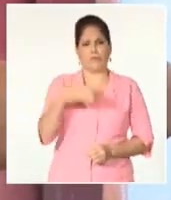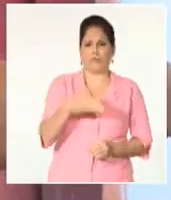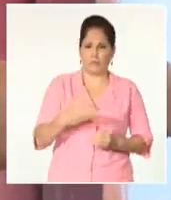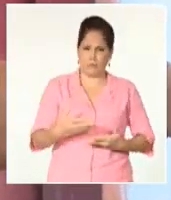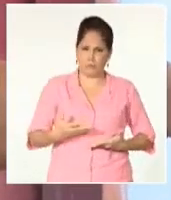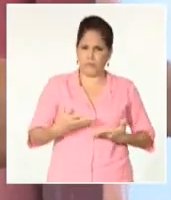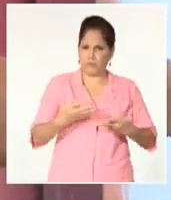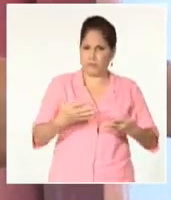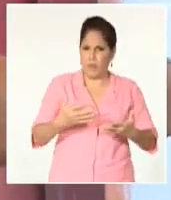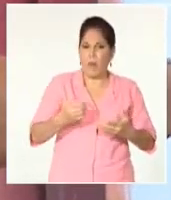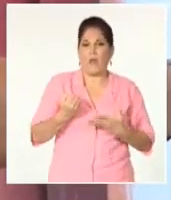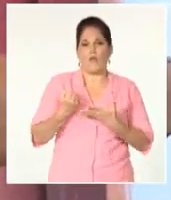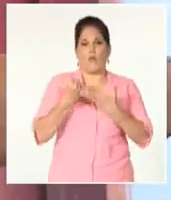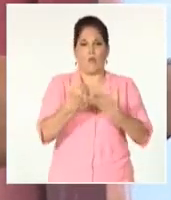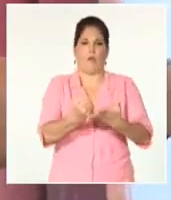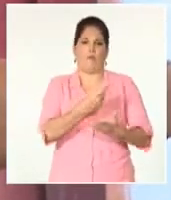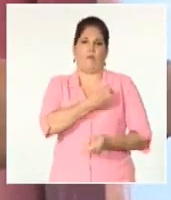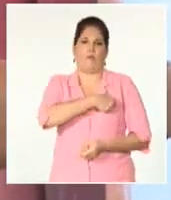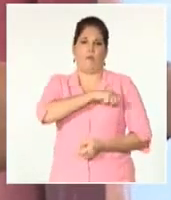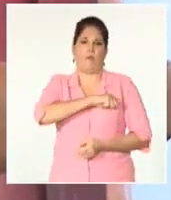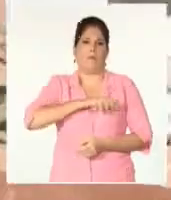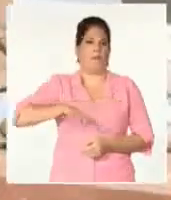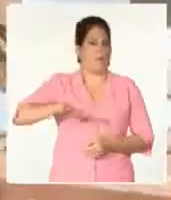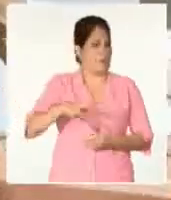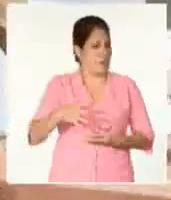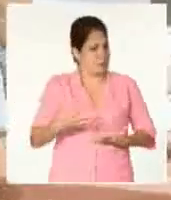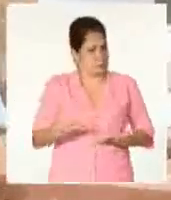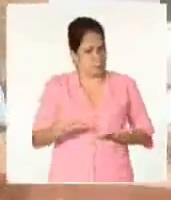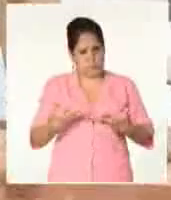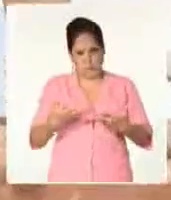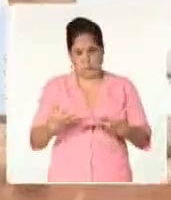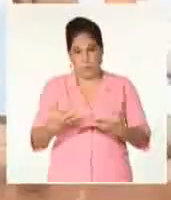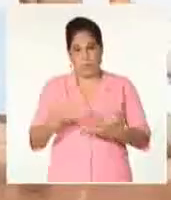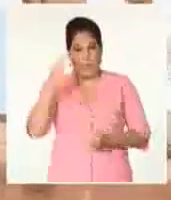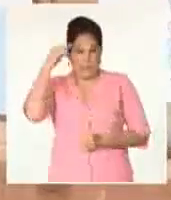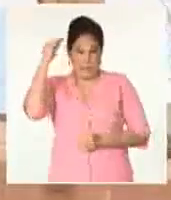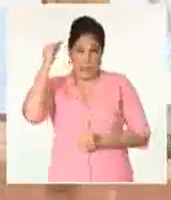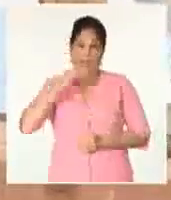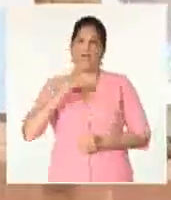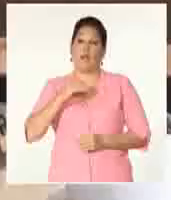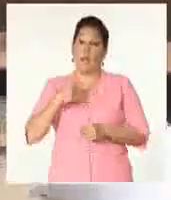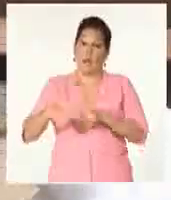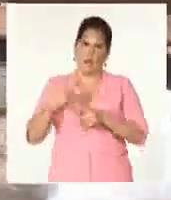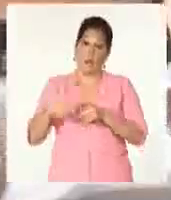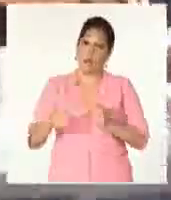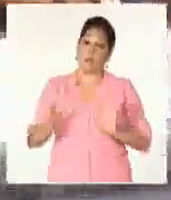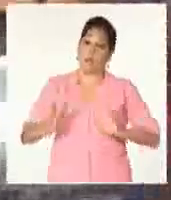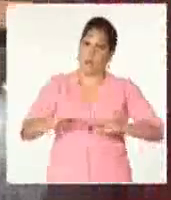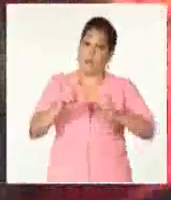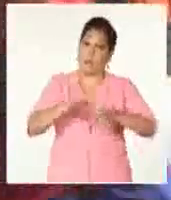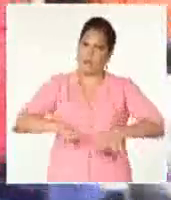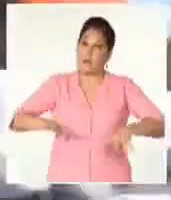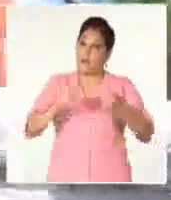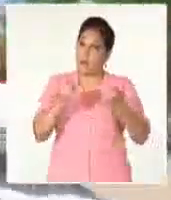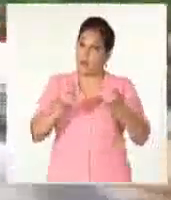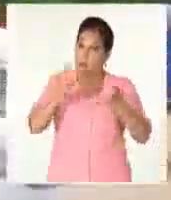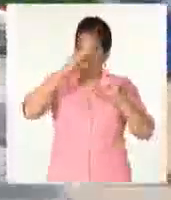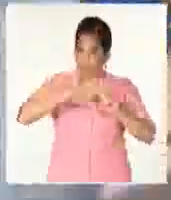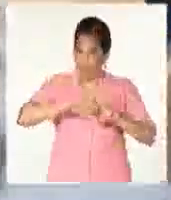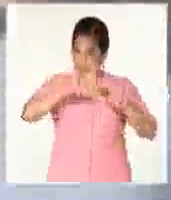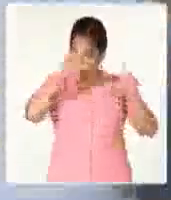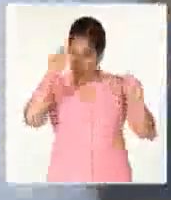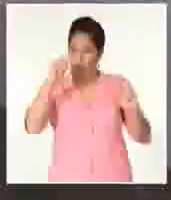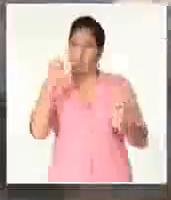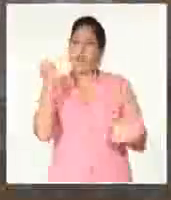a dar el paso al frente. A pesar de las limitaciones de recursos y la actual situación económica del país, se